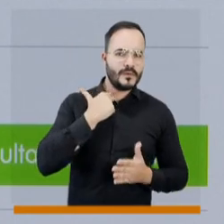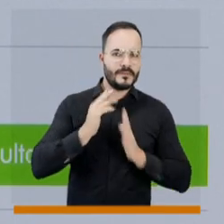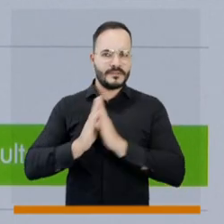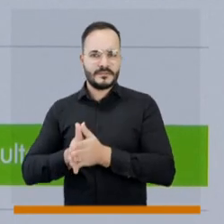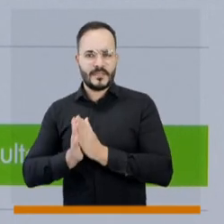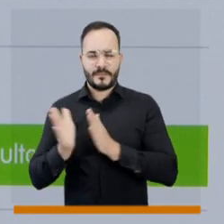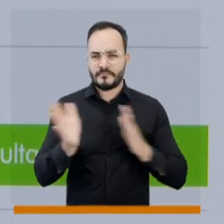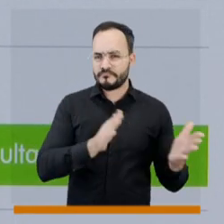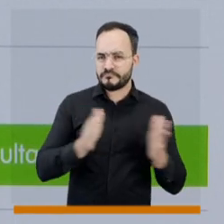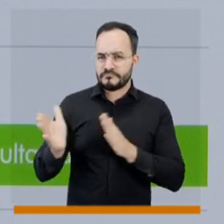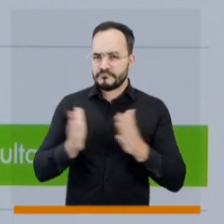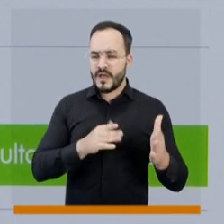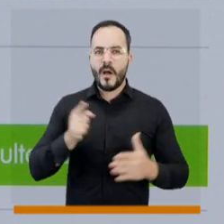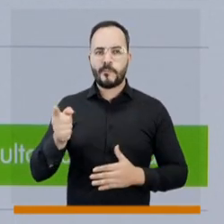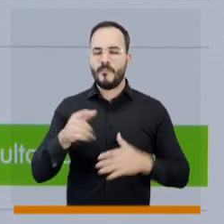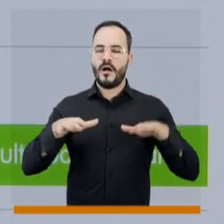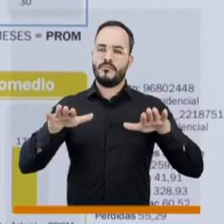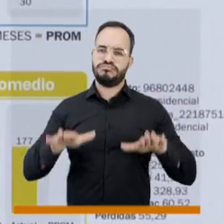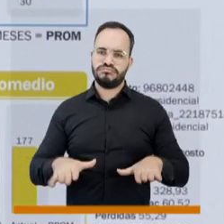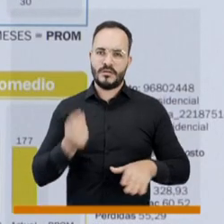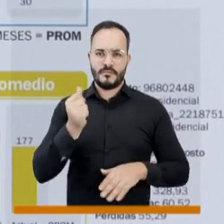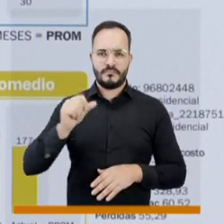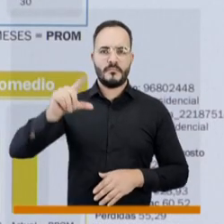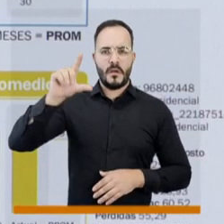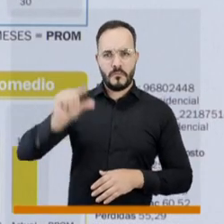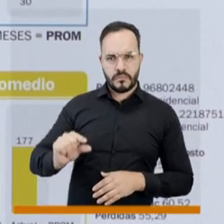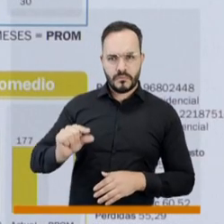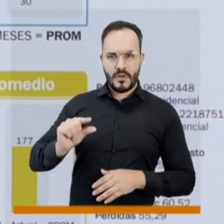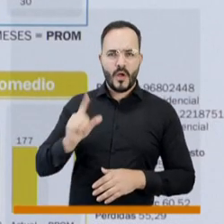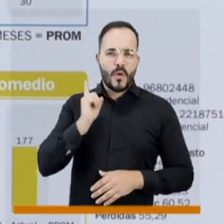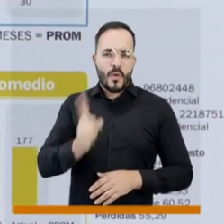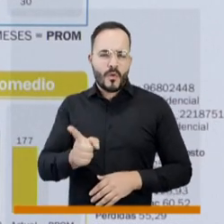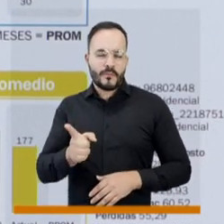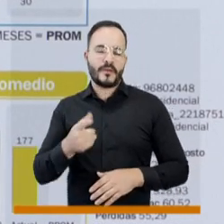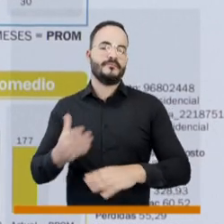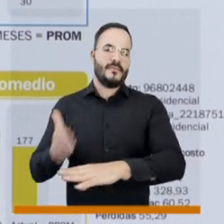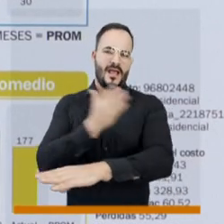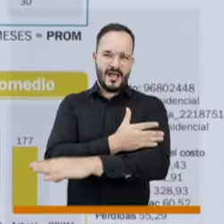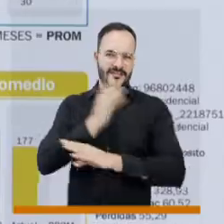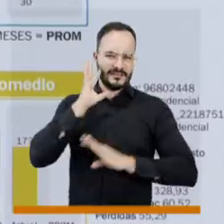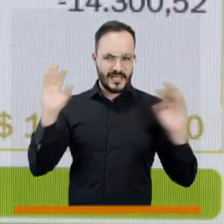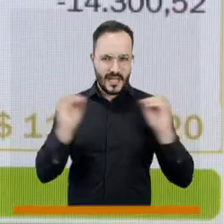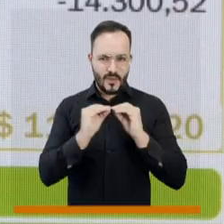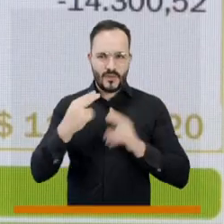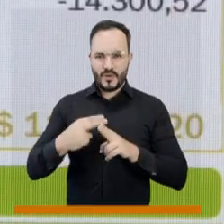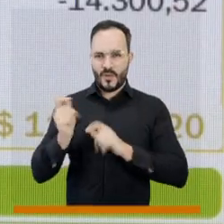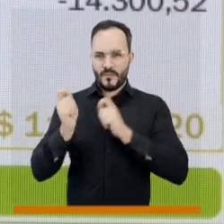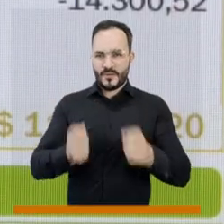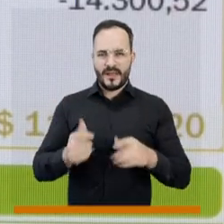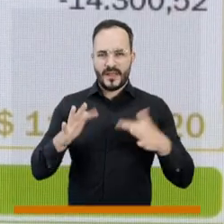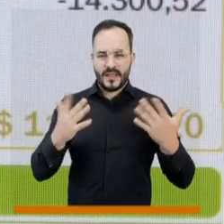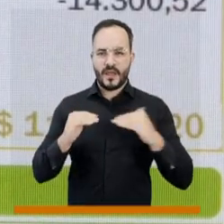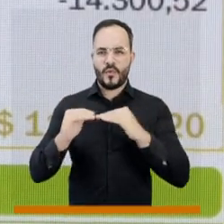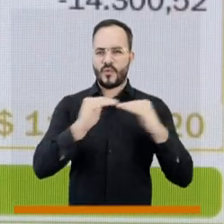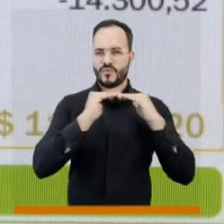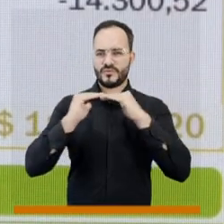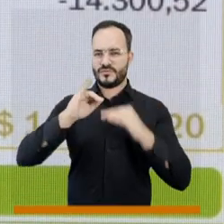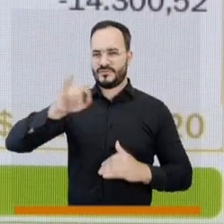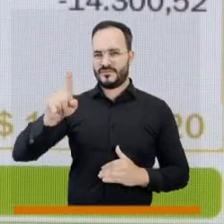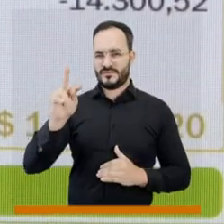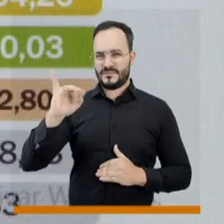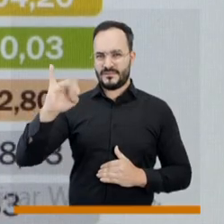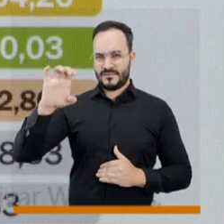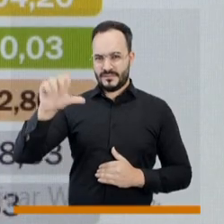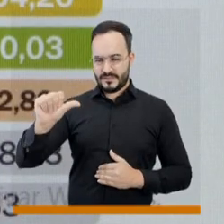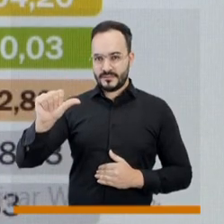alivio en las tarifas de los servicios públicos, gracias al pacto que se firmó en lo que llamarán justicia tarifaria. ¿Usted